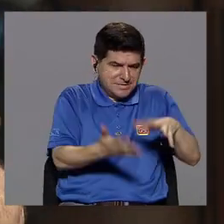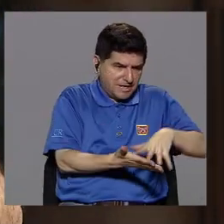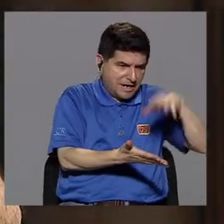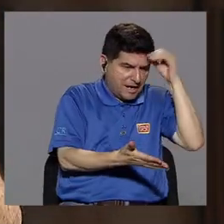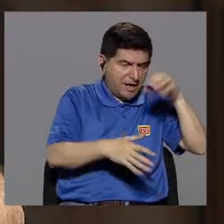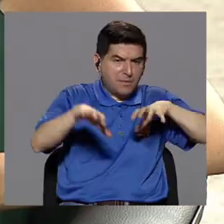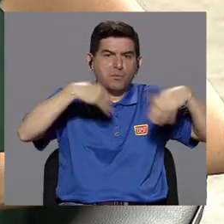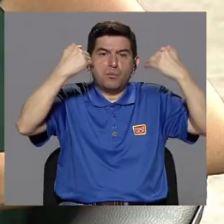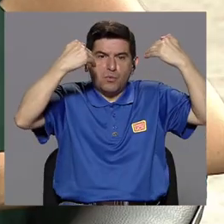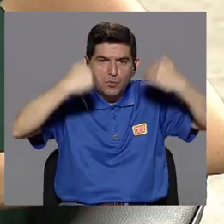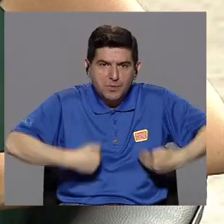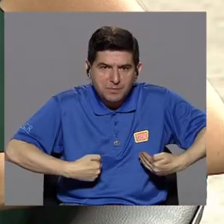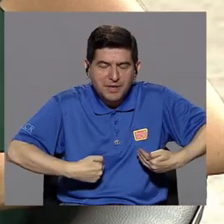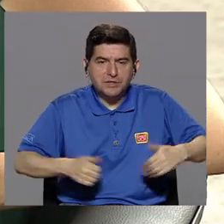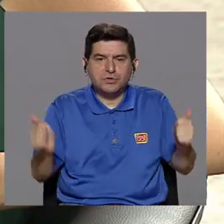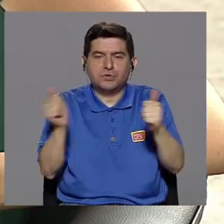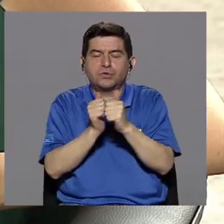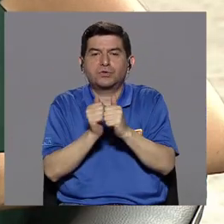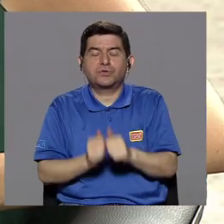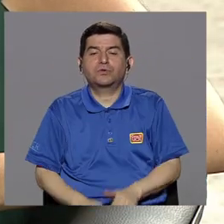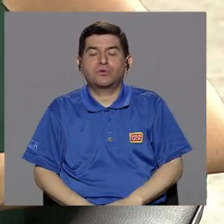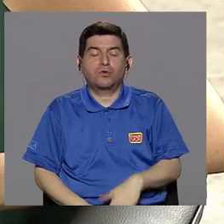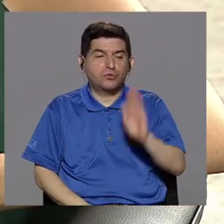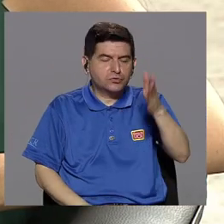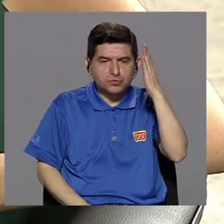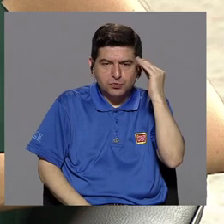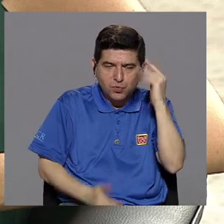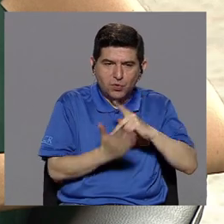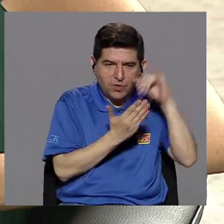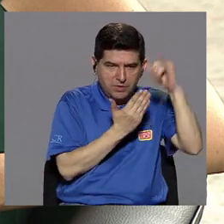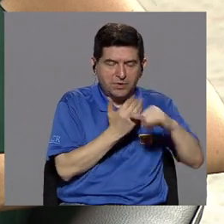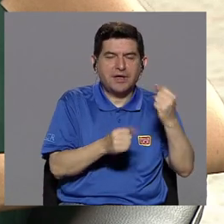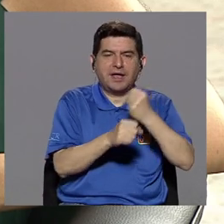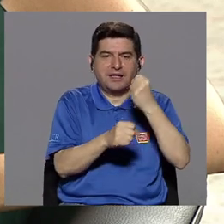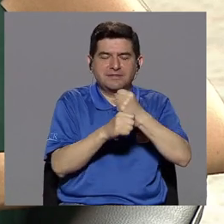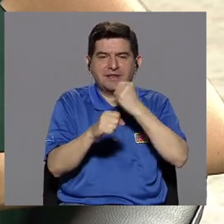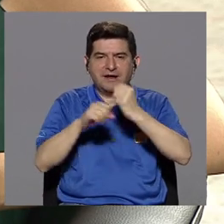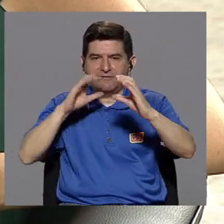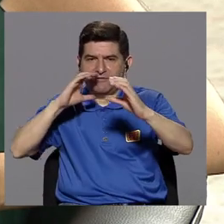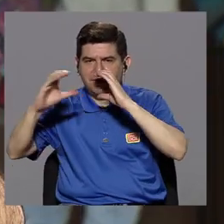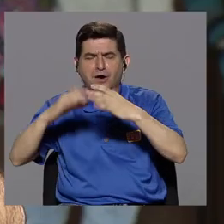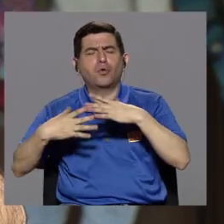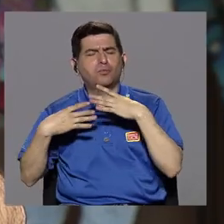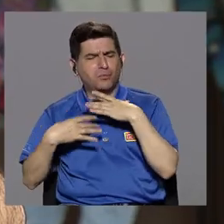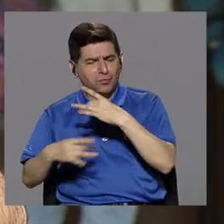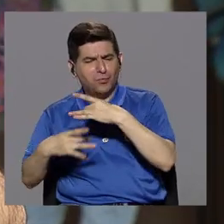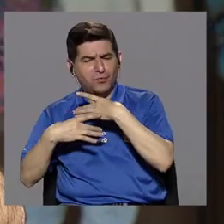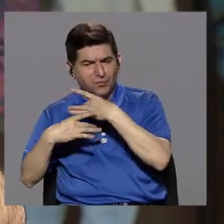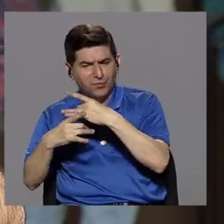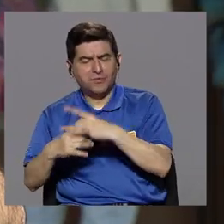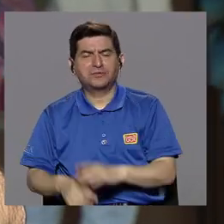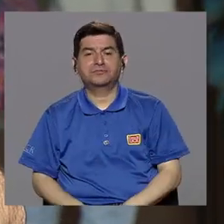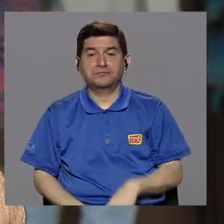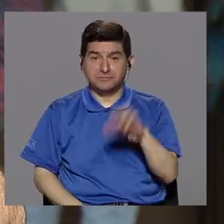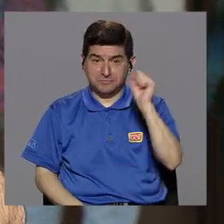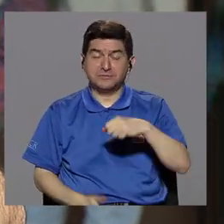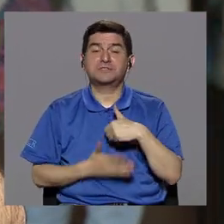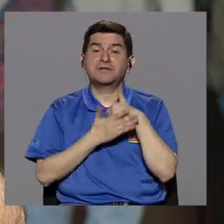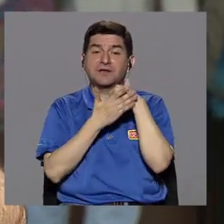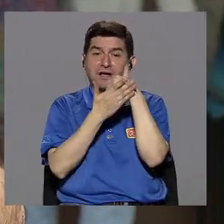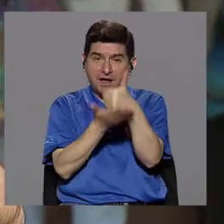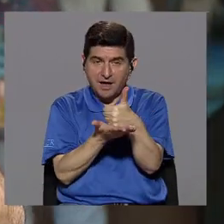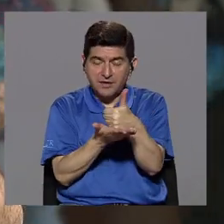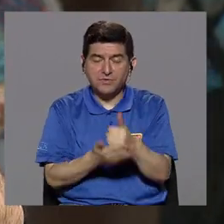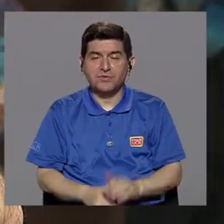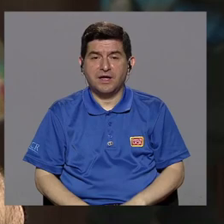Humano con la evidencia del proyecto, haciendo una labor de comunicación bien interesante. Entonces ha servido como también para